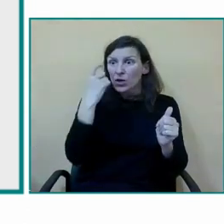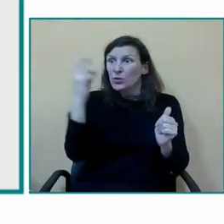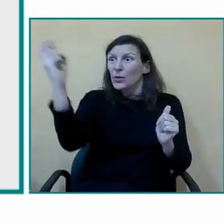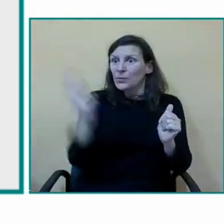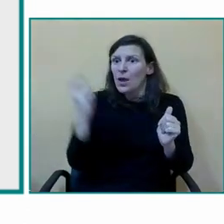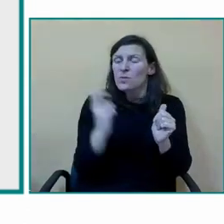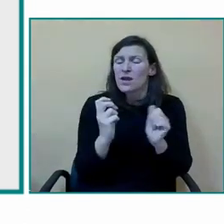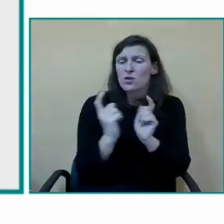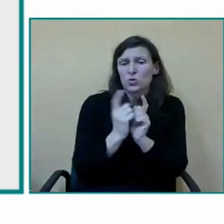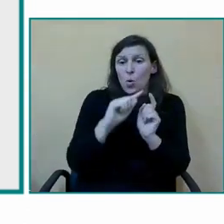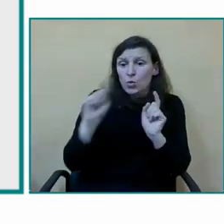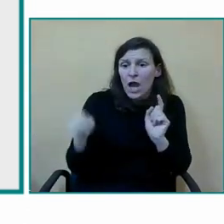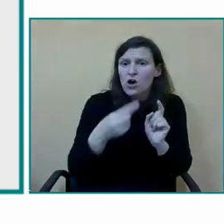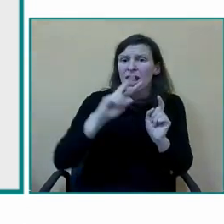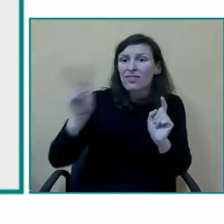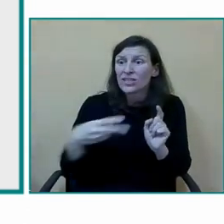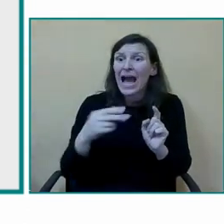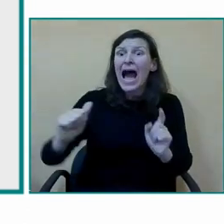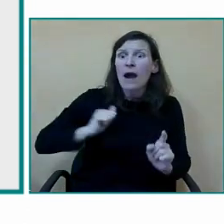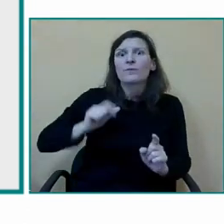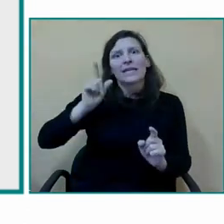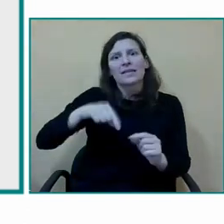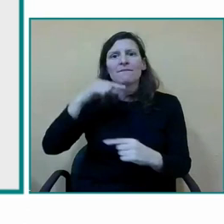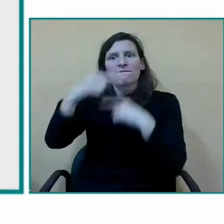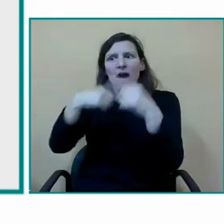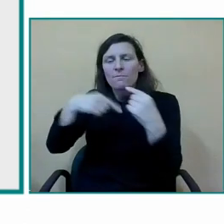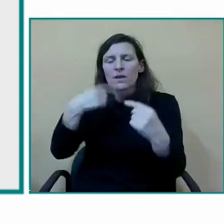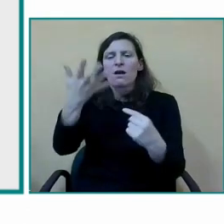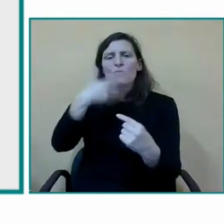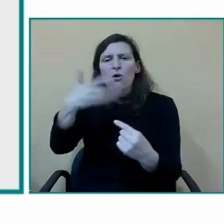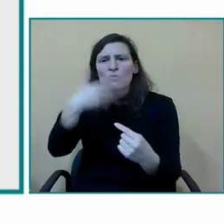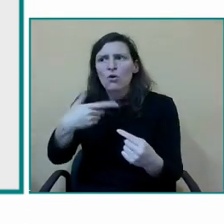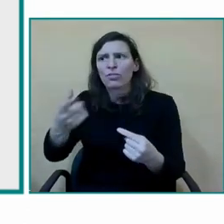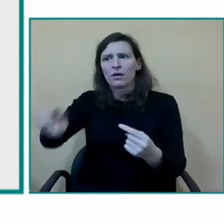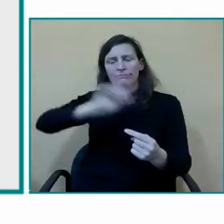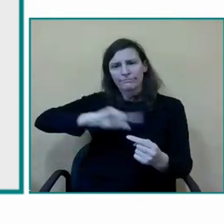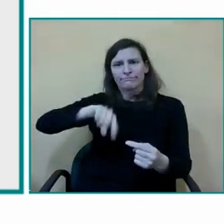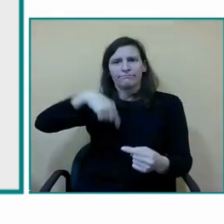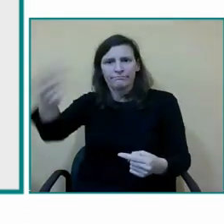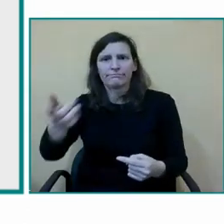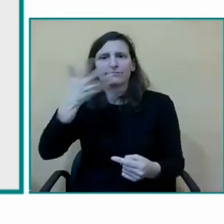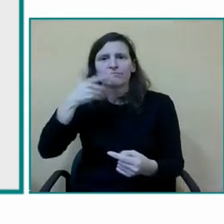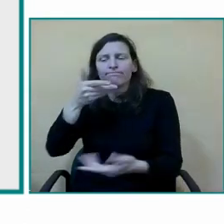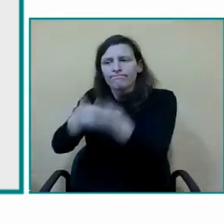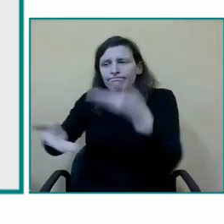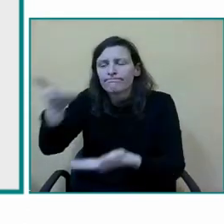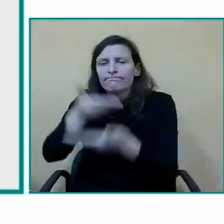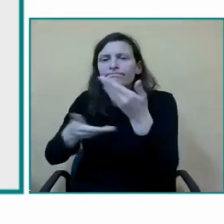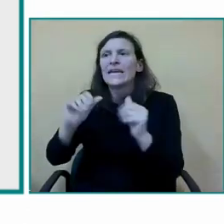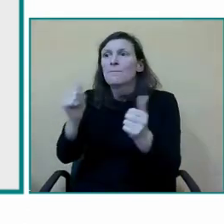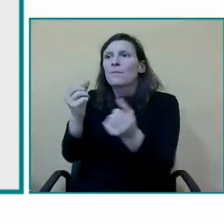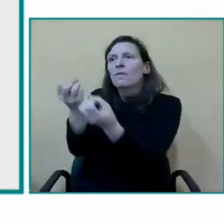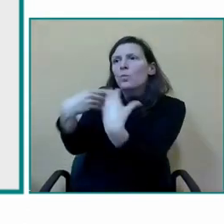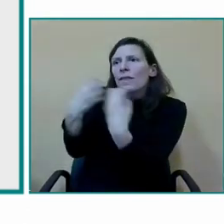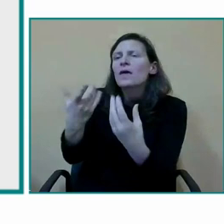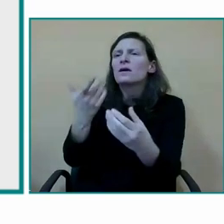han tenido en la escuela de infantil y va a ser muy importante ahí porque quiero decir que tanto la